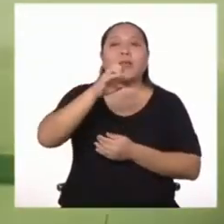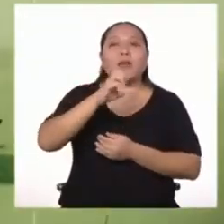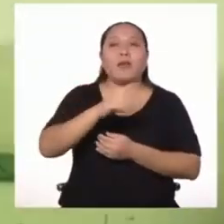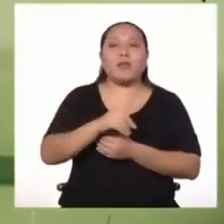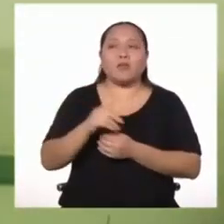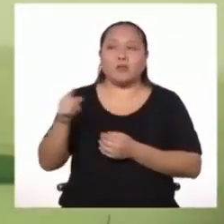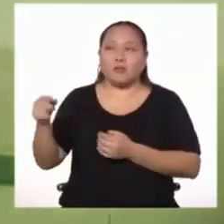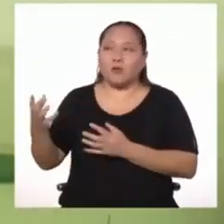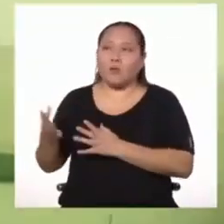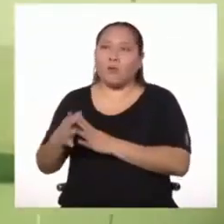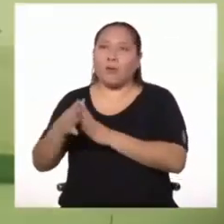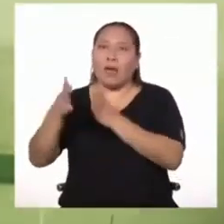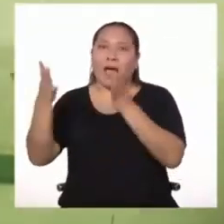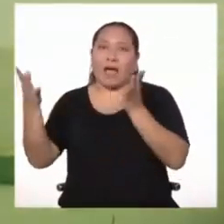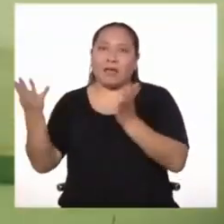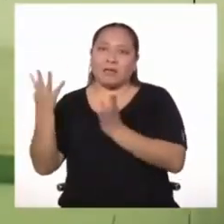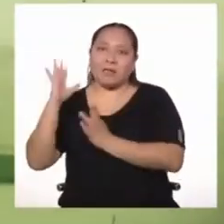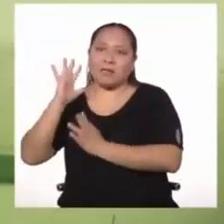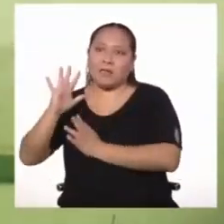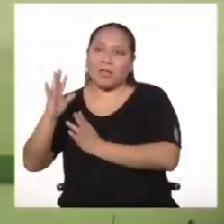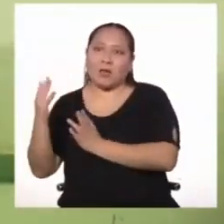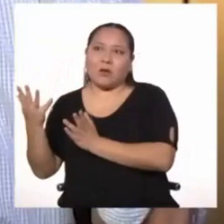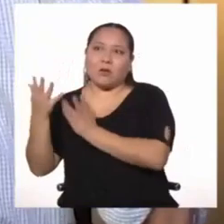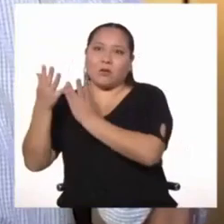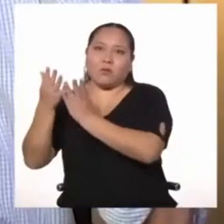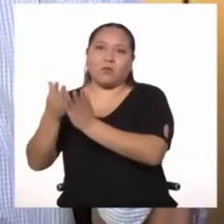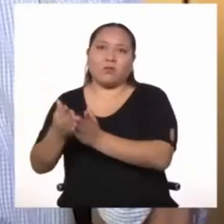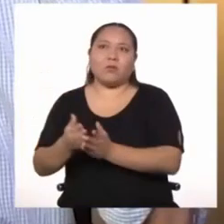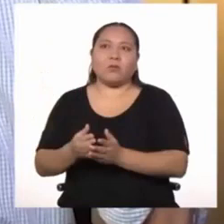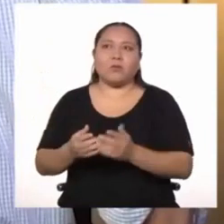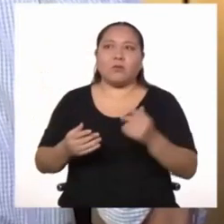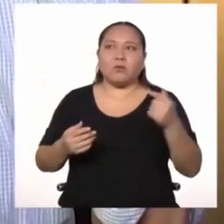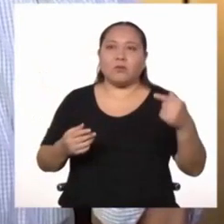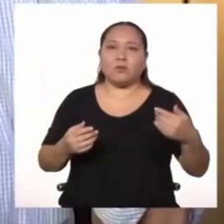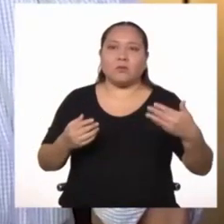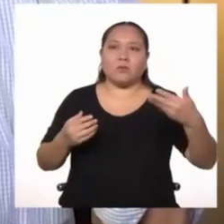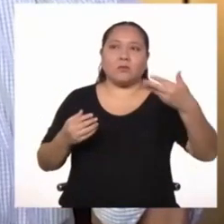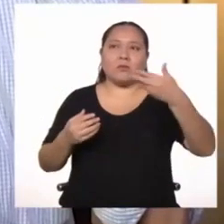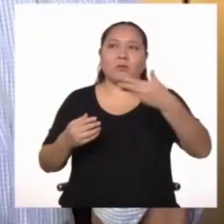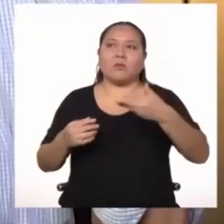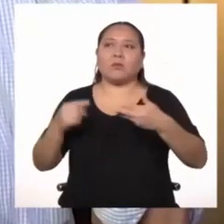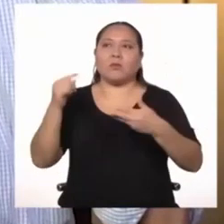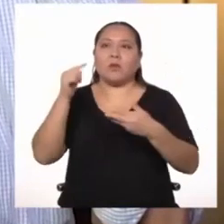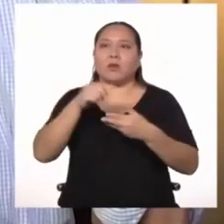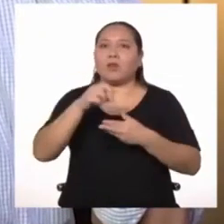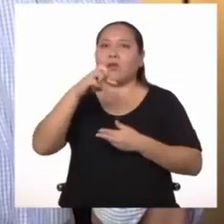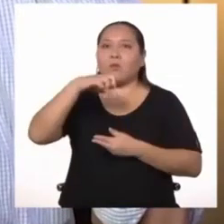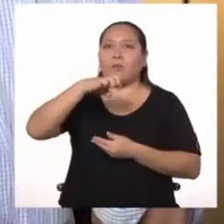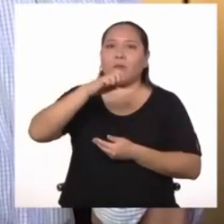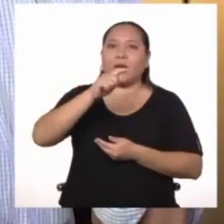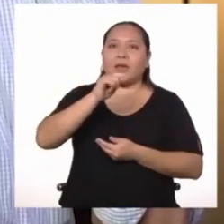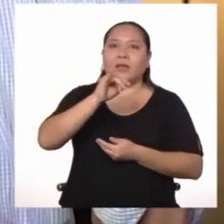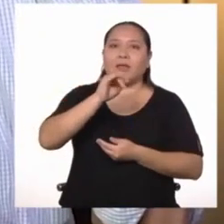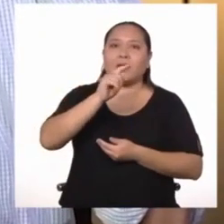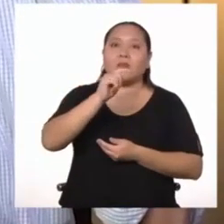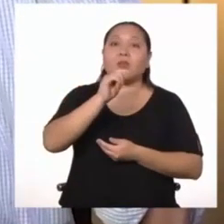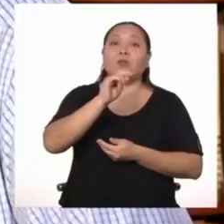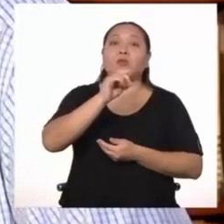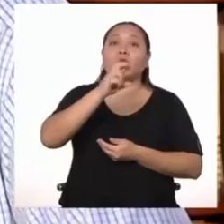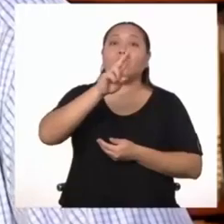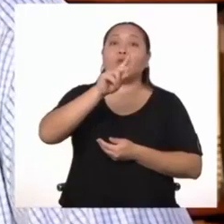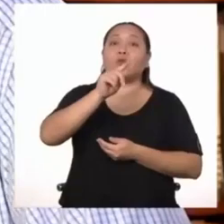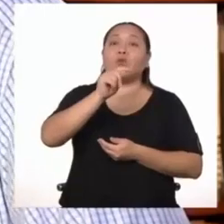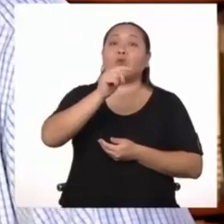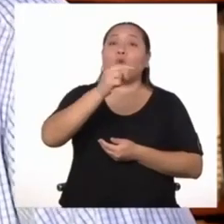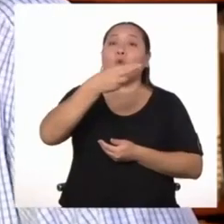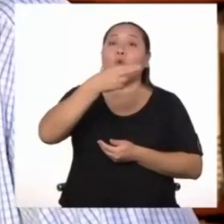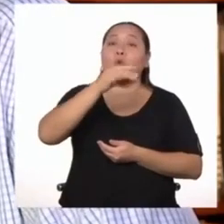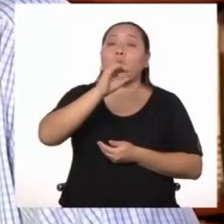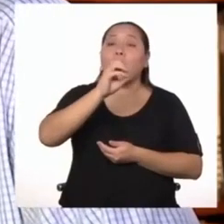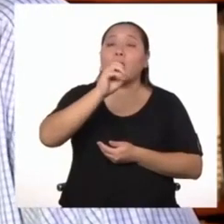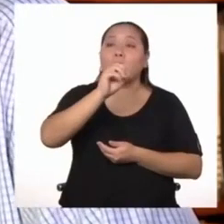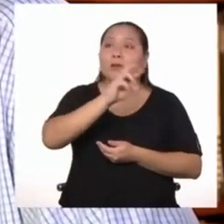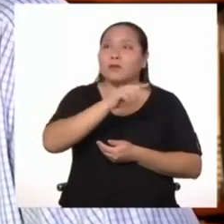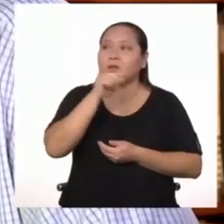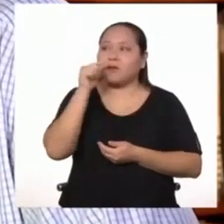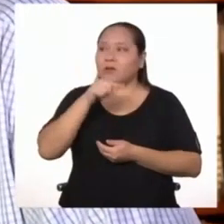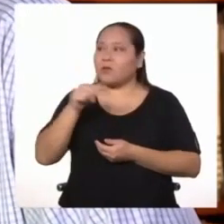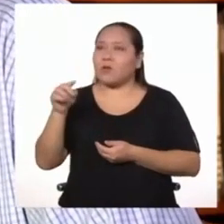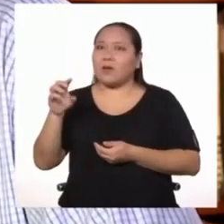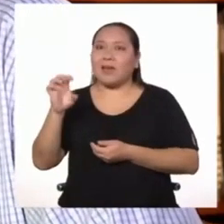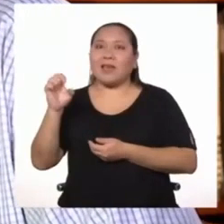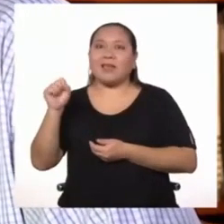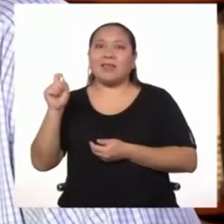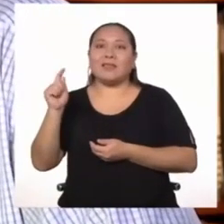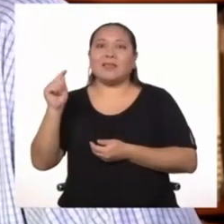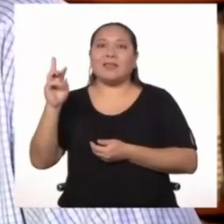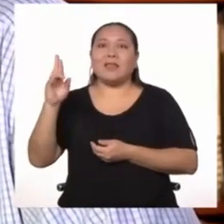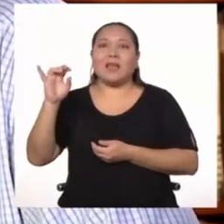militar, el oficial que llevaba la voz cantante ahí no era Petitoire, sino era ese Sterling, porque tenía su mando